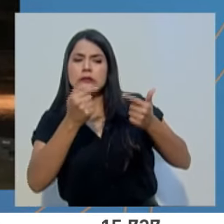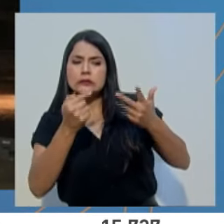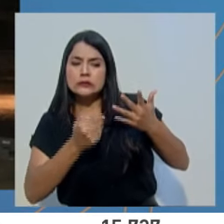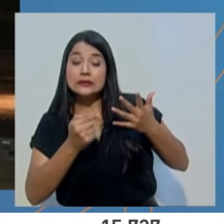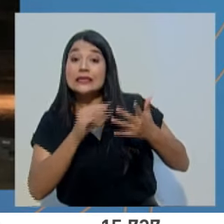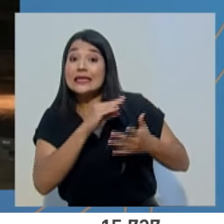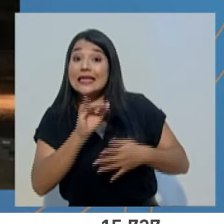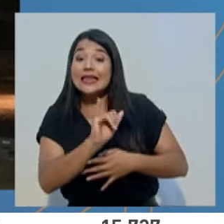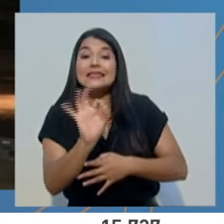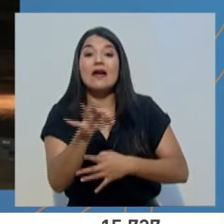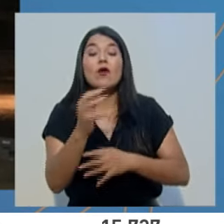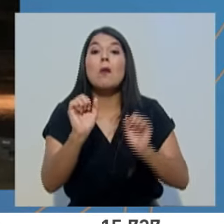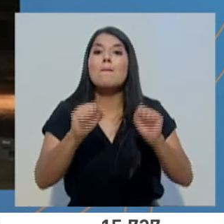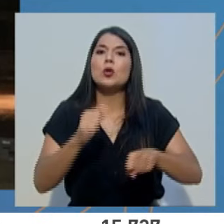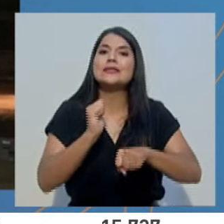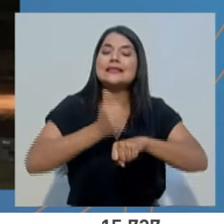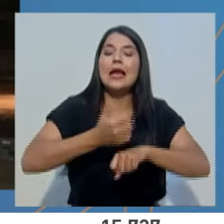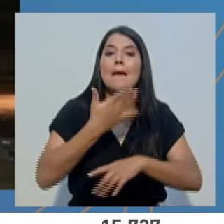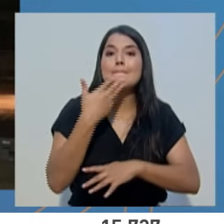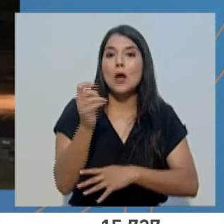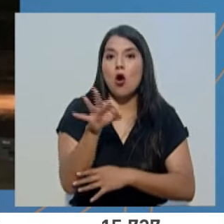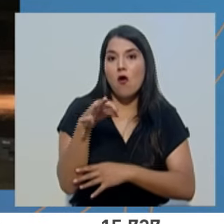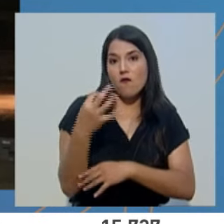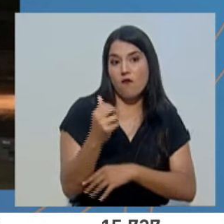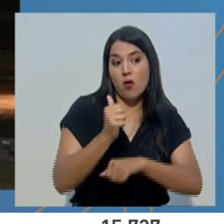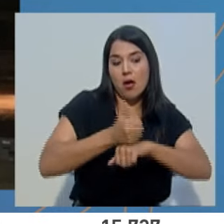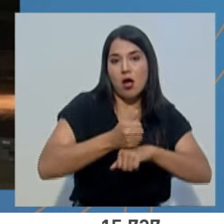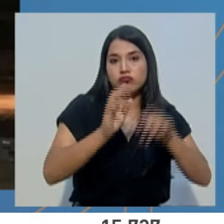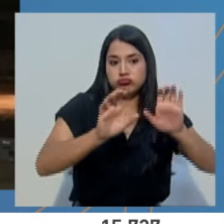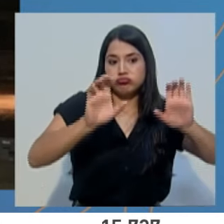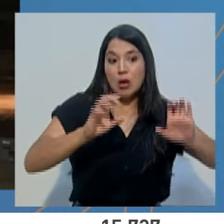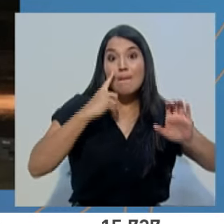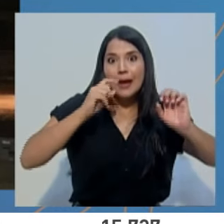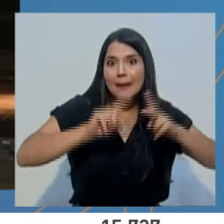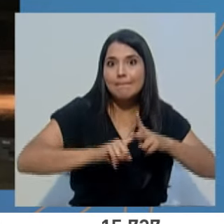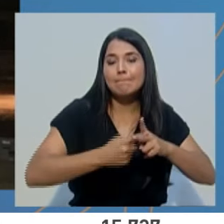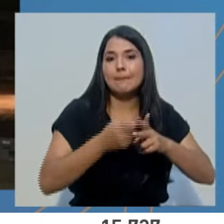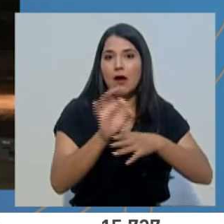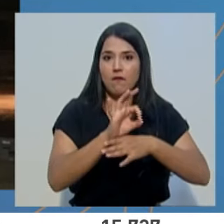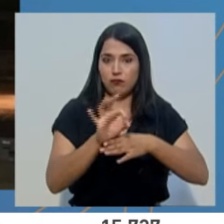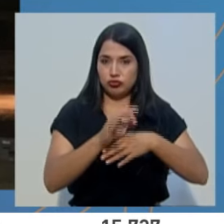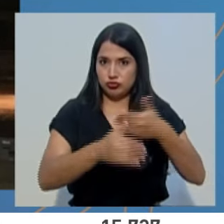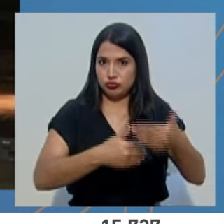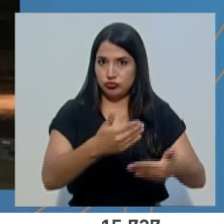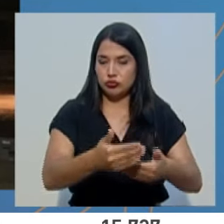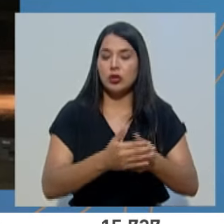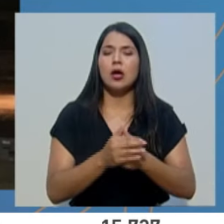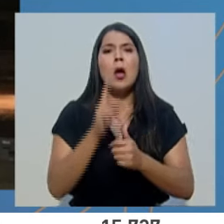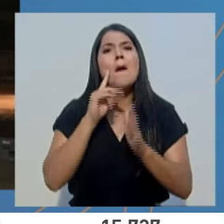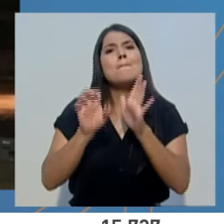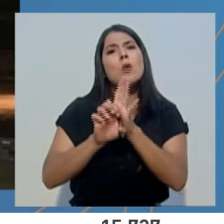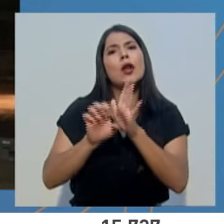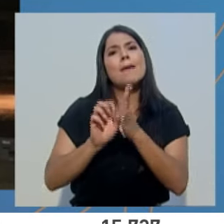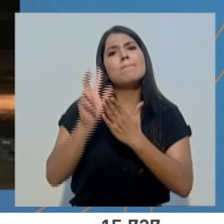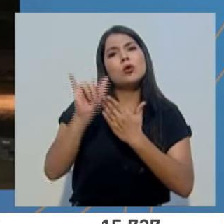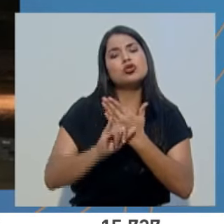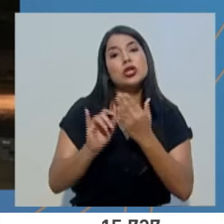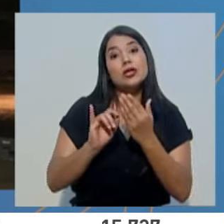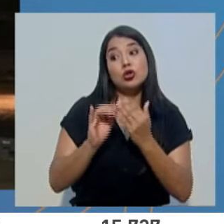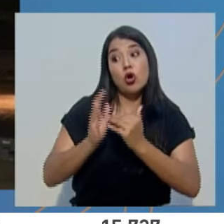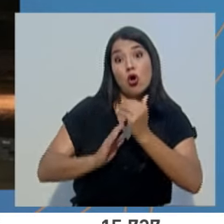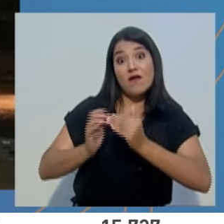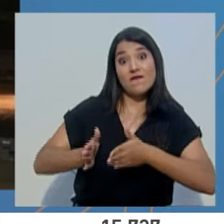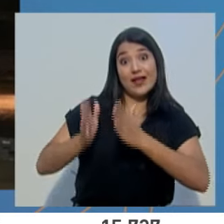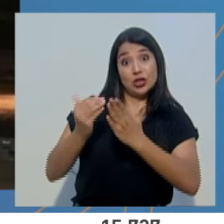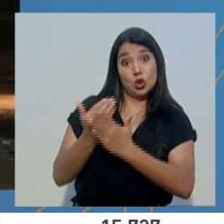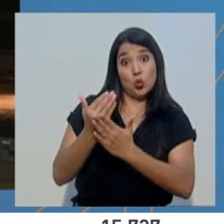poner de la forma más oportuna a estas unidades en operación. Por ejemplo, en los proyectos de infraestructura